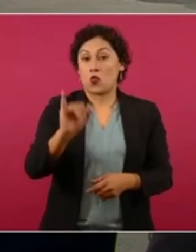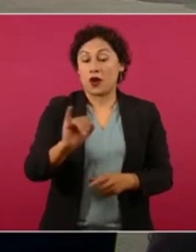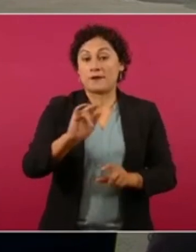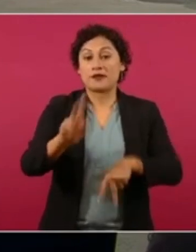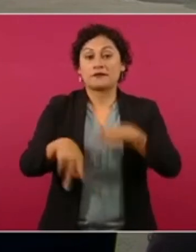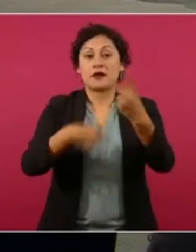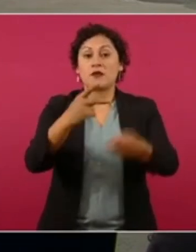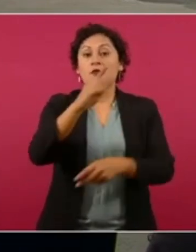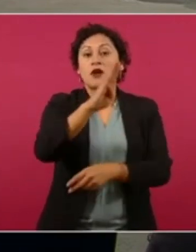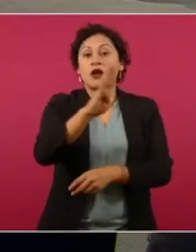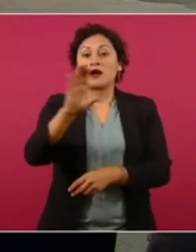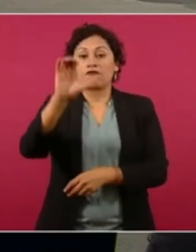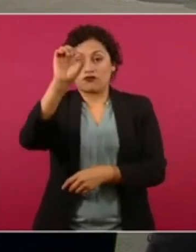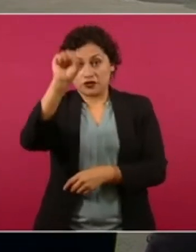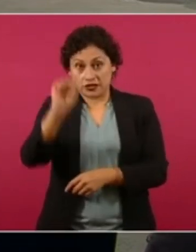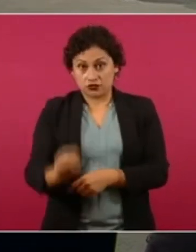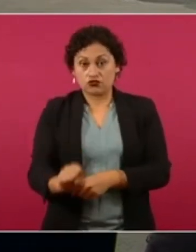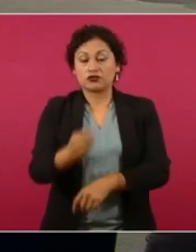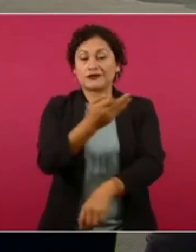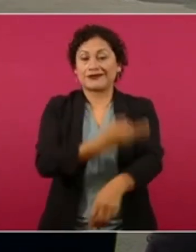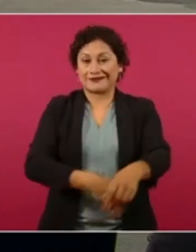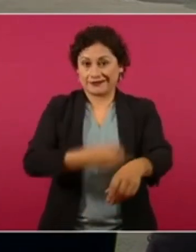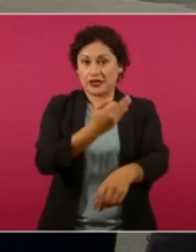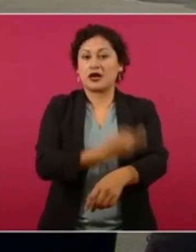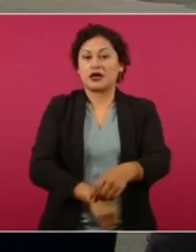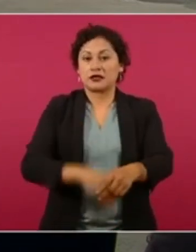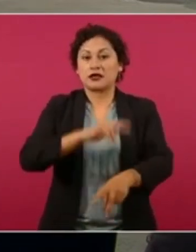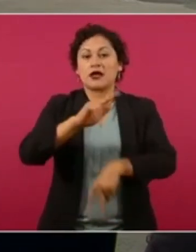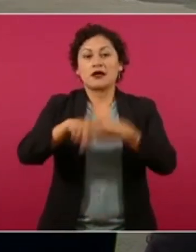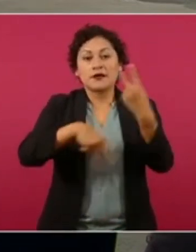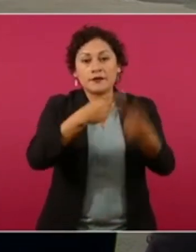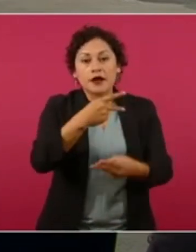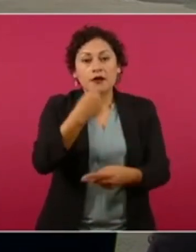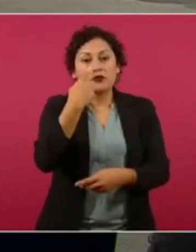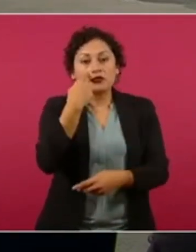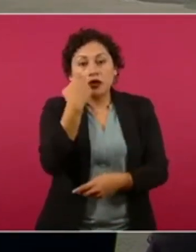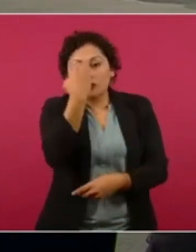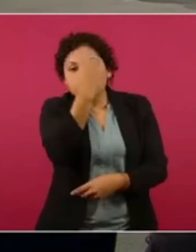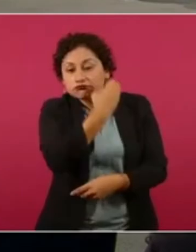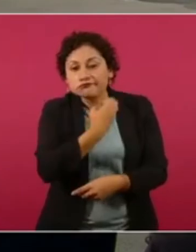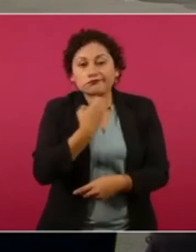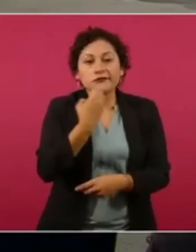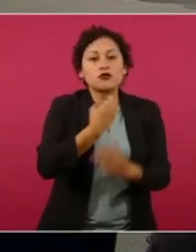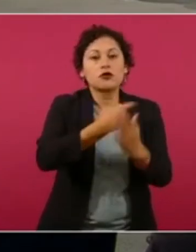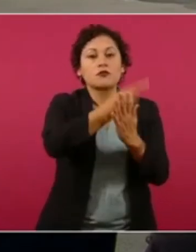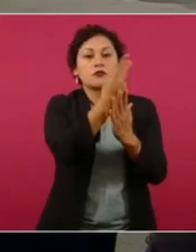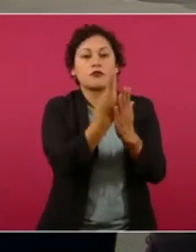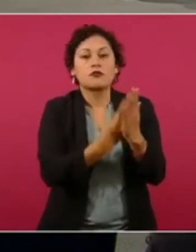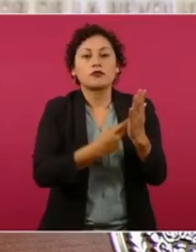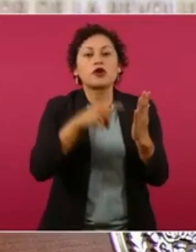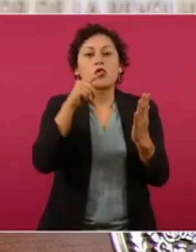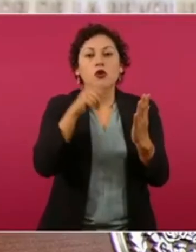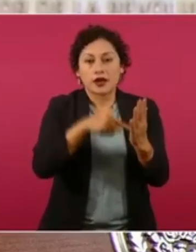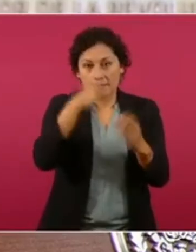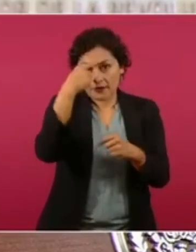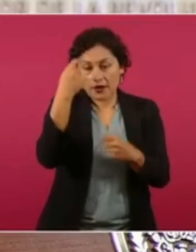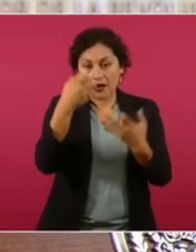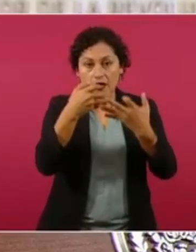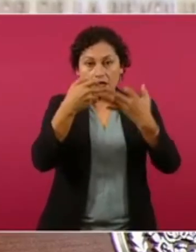vamos a evaluar el programa de fertilizantes,